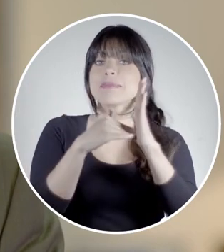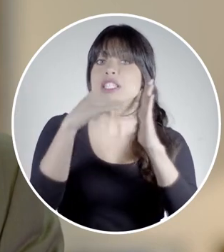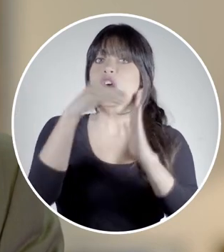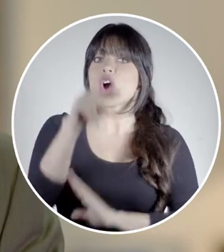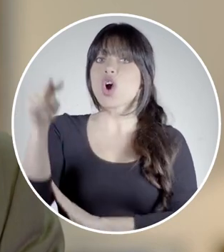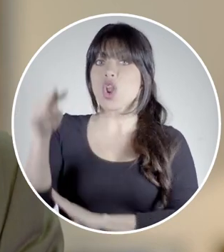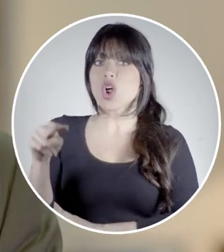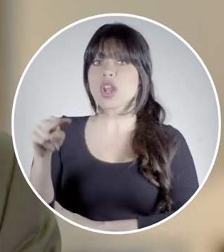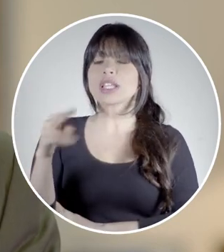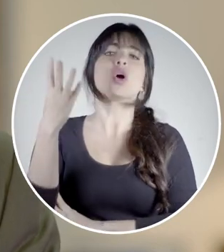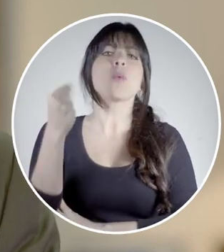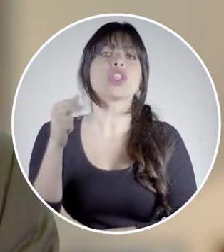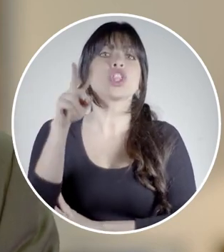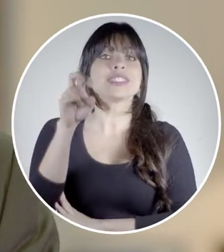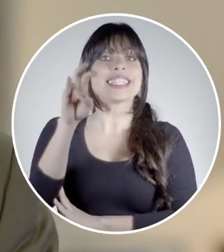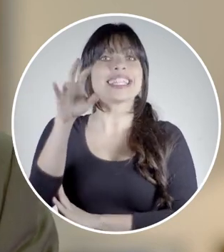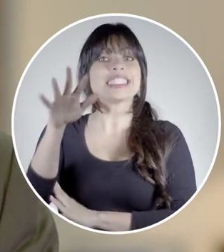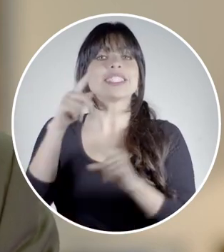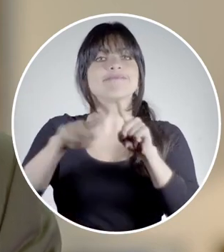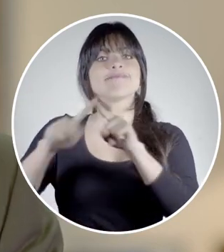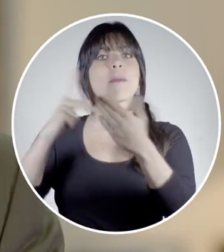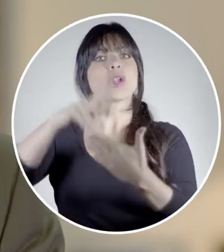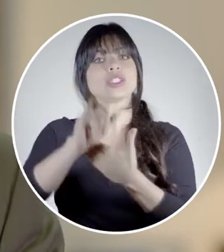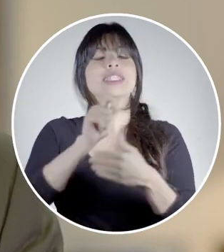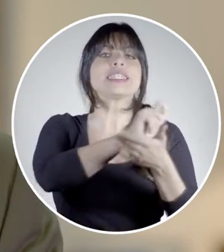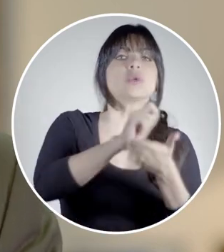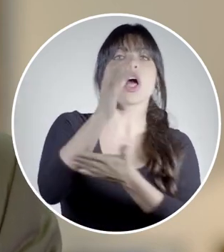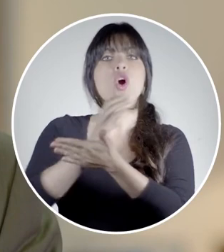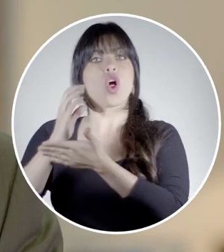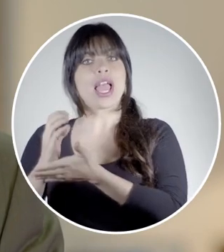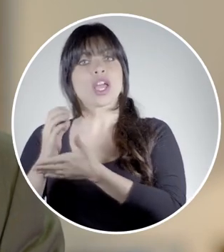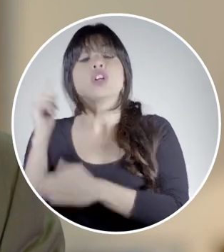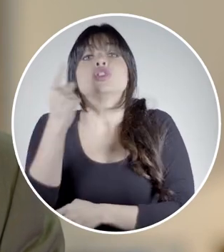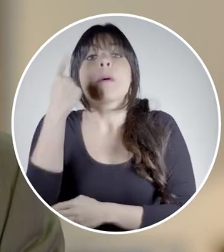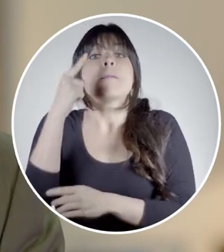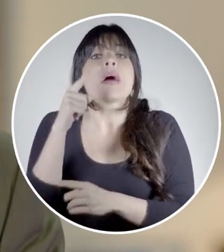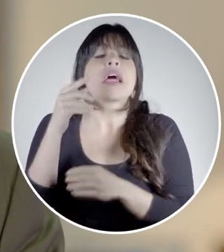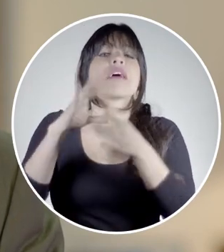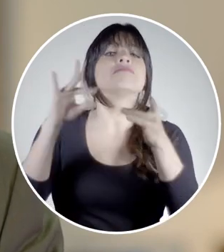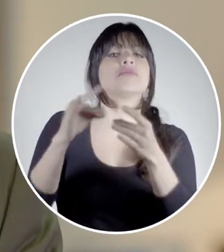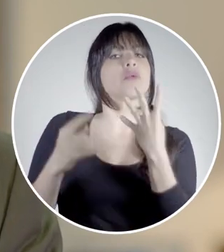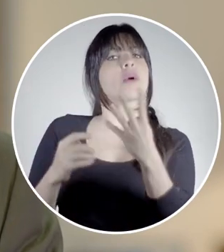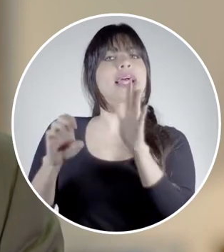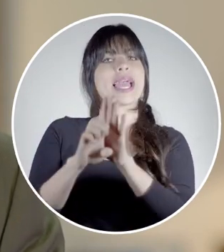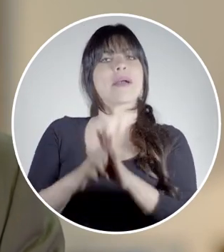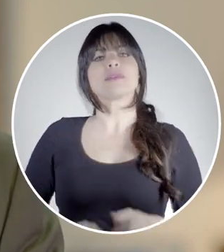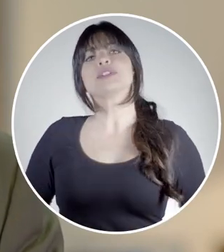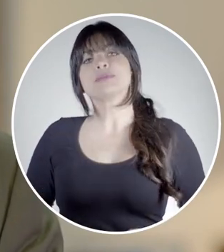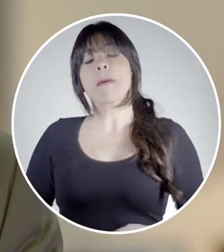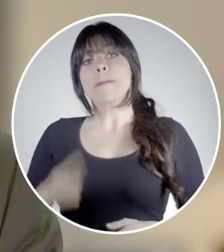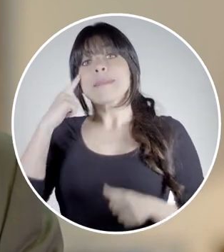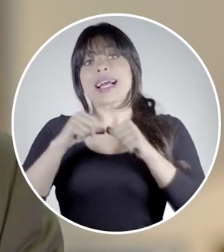ha transferido 57,000 millones de colones a 275 proyectos en escuelas y colegios,